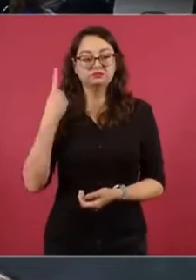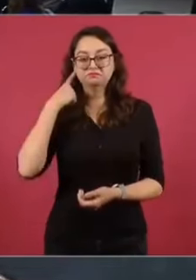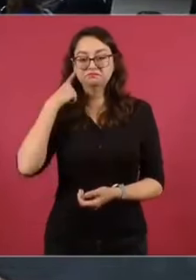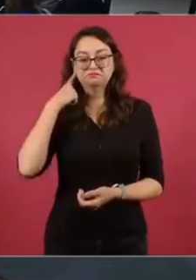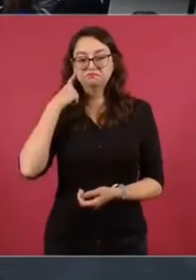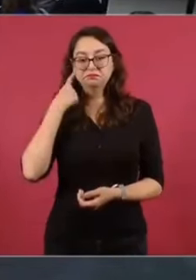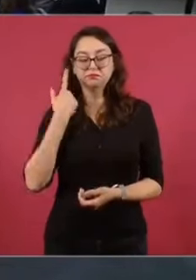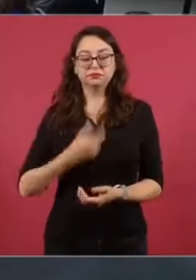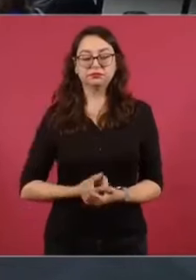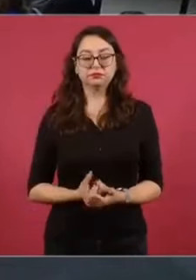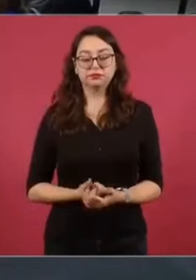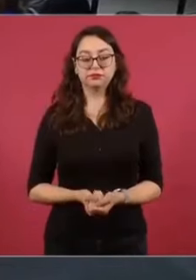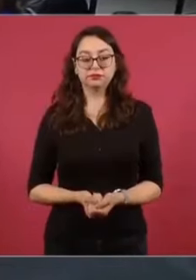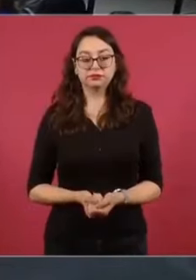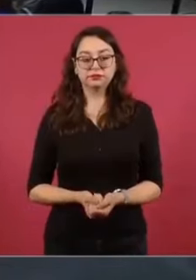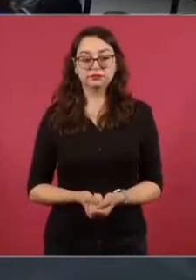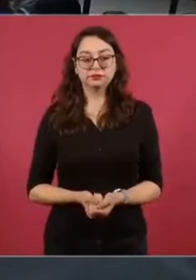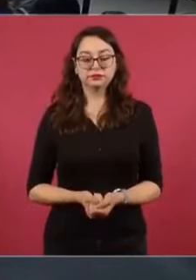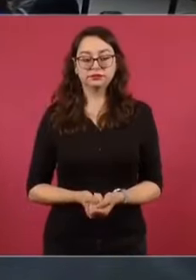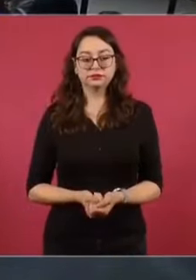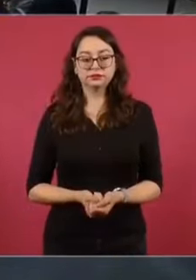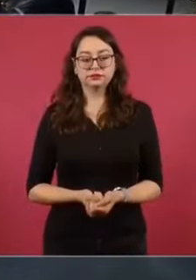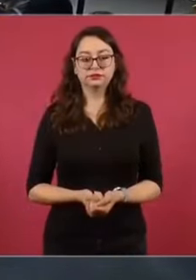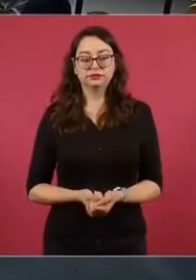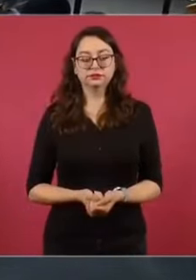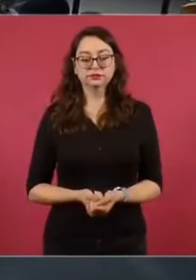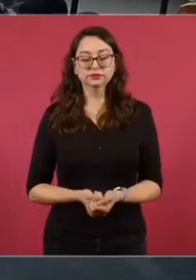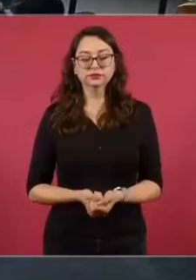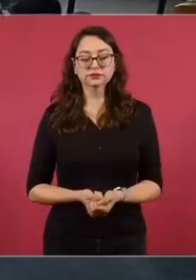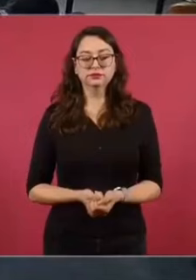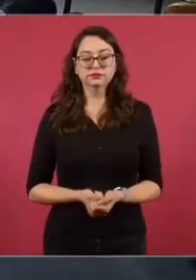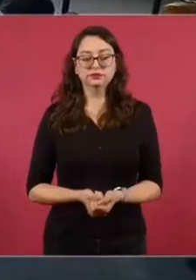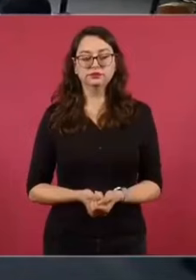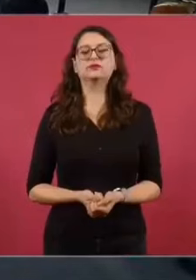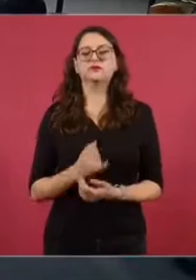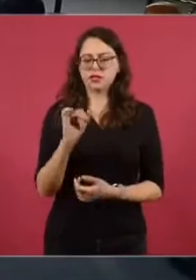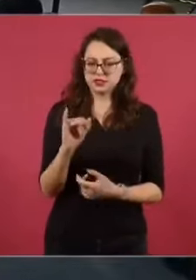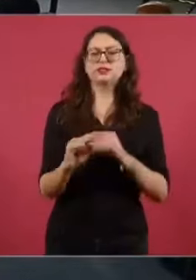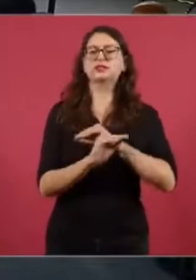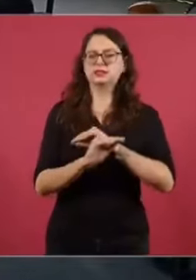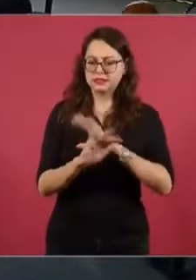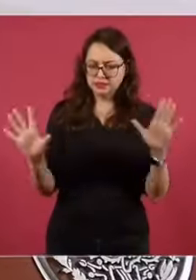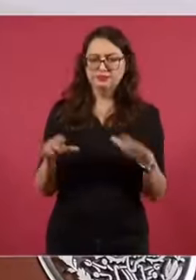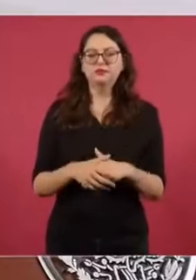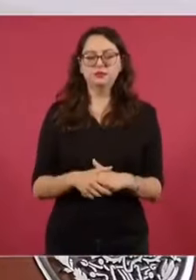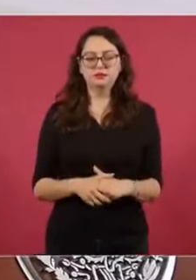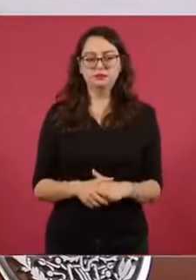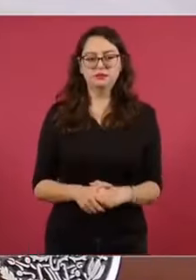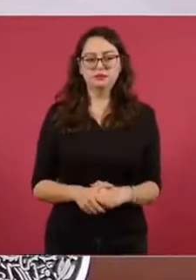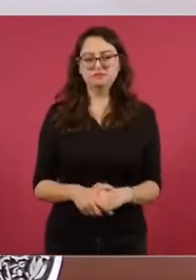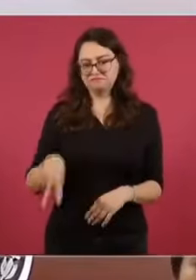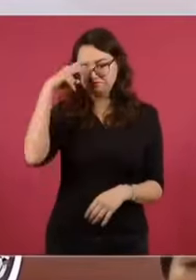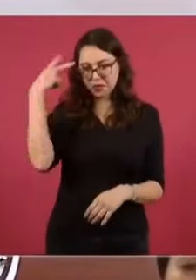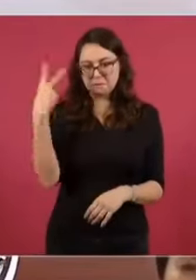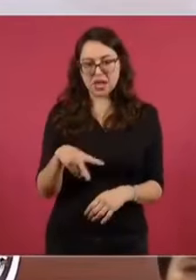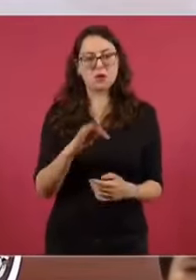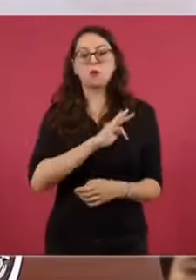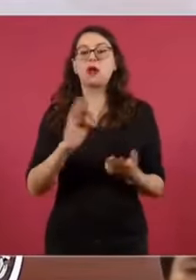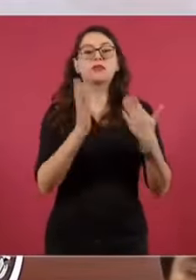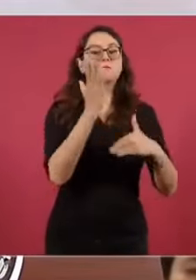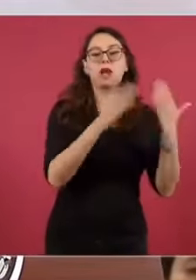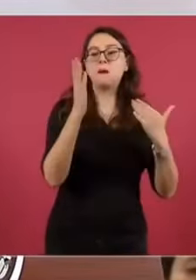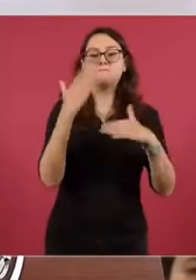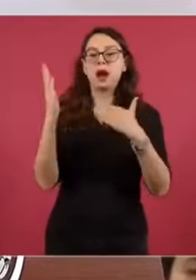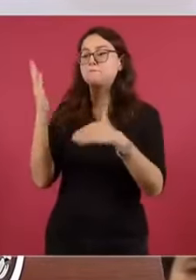los 65 del medallero límico? Sí, claro que sí, y México tiene mucho potencial en todo.